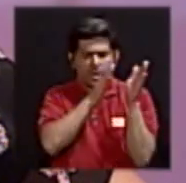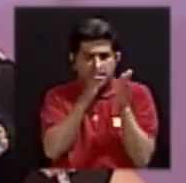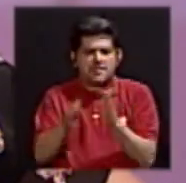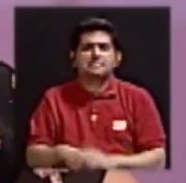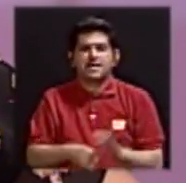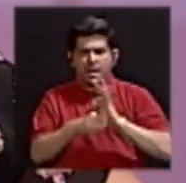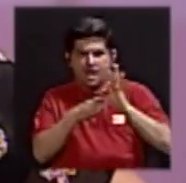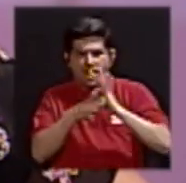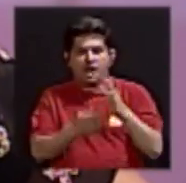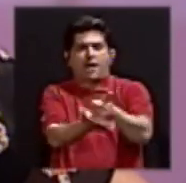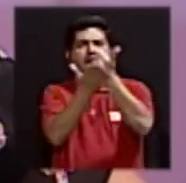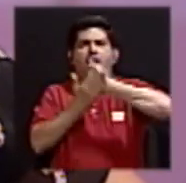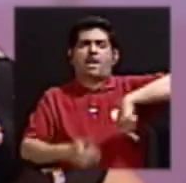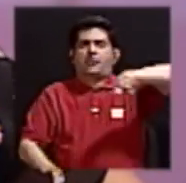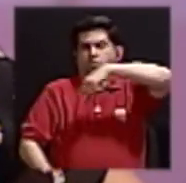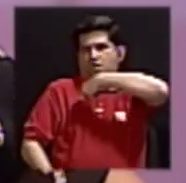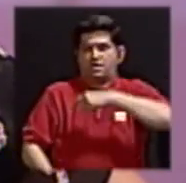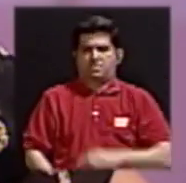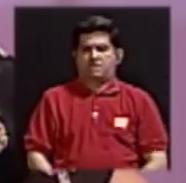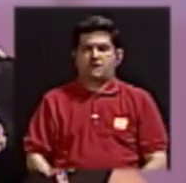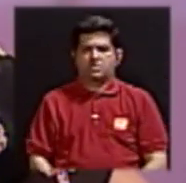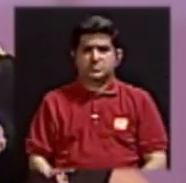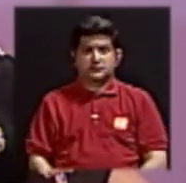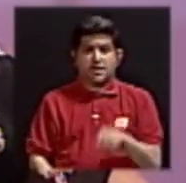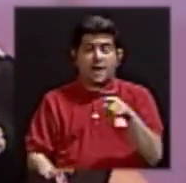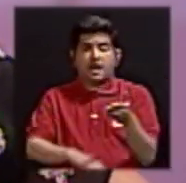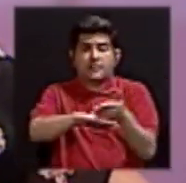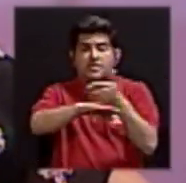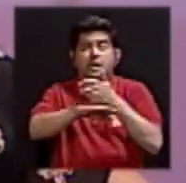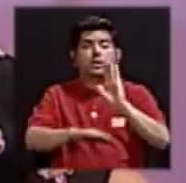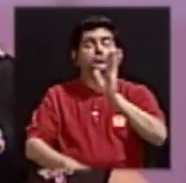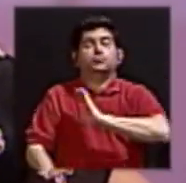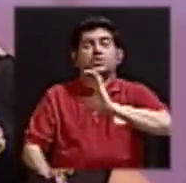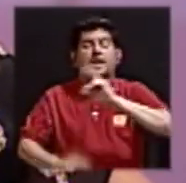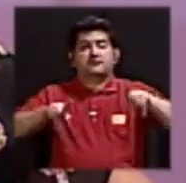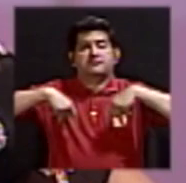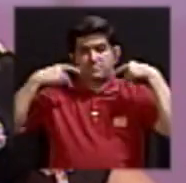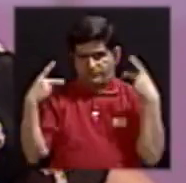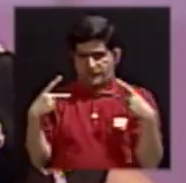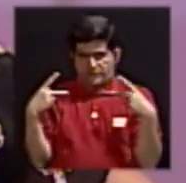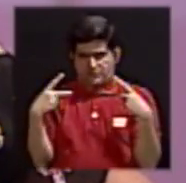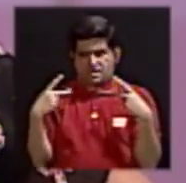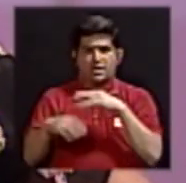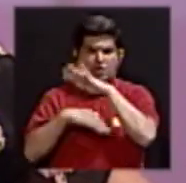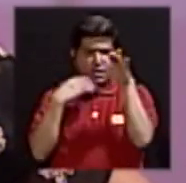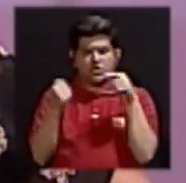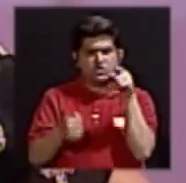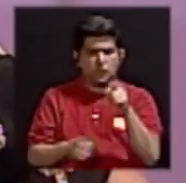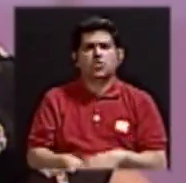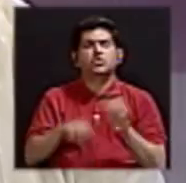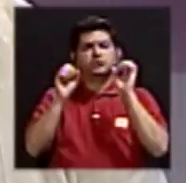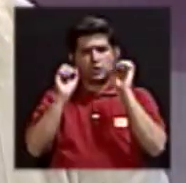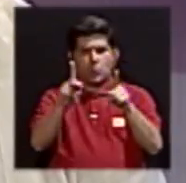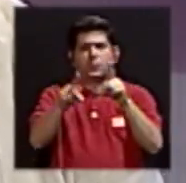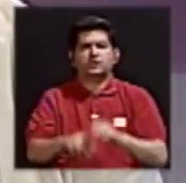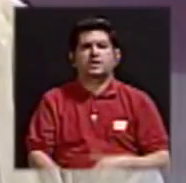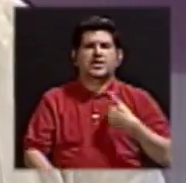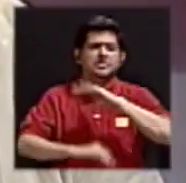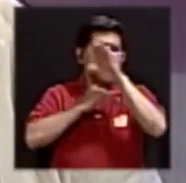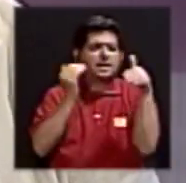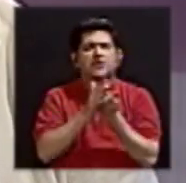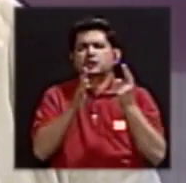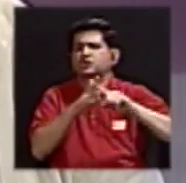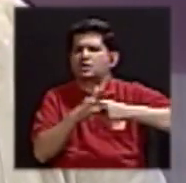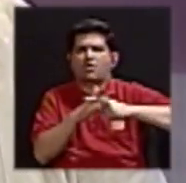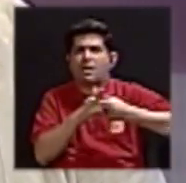tratamiento que nos ayude con la mejoría de su calidad de vida. Y todo esto es factible, ¿verdad? Existen todas estas